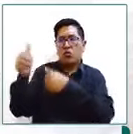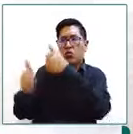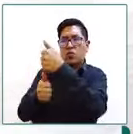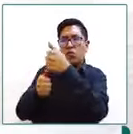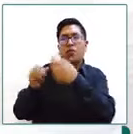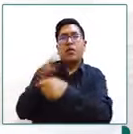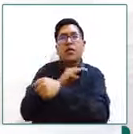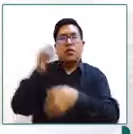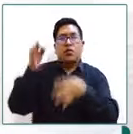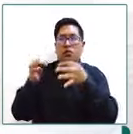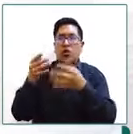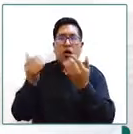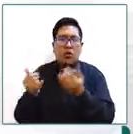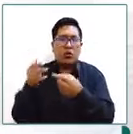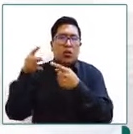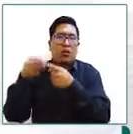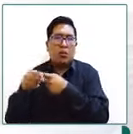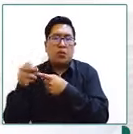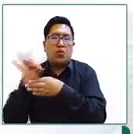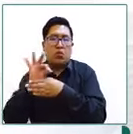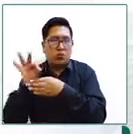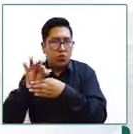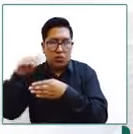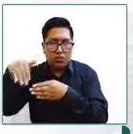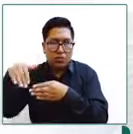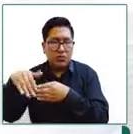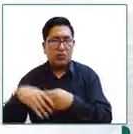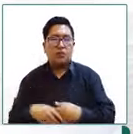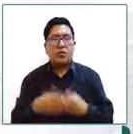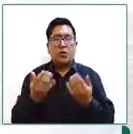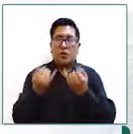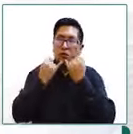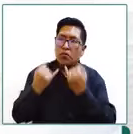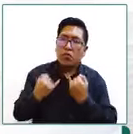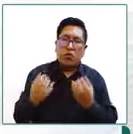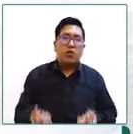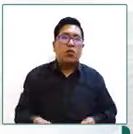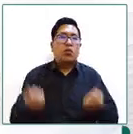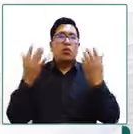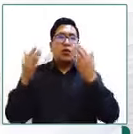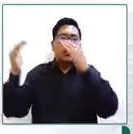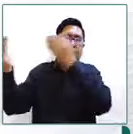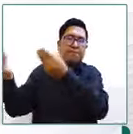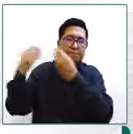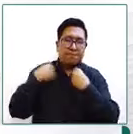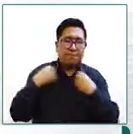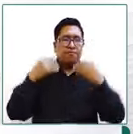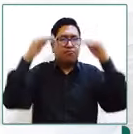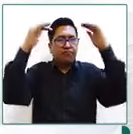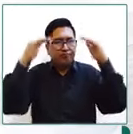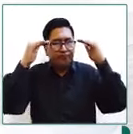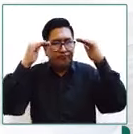limita pues contar con una información sistemática actualizada